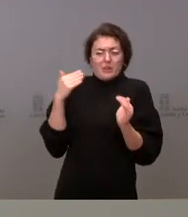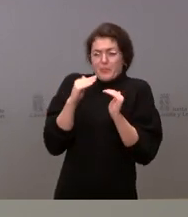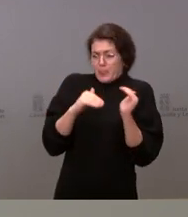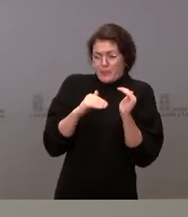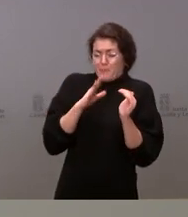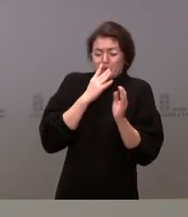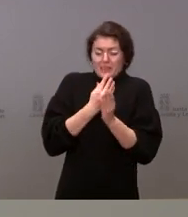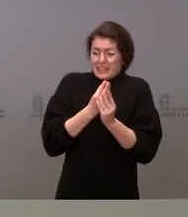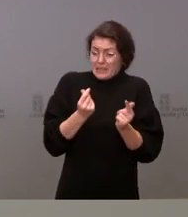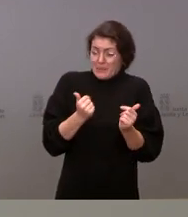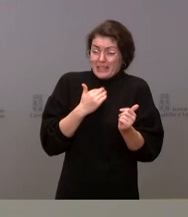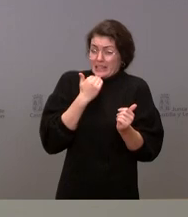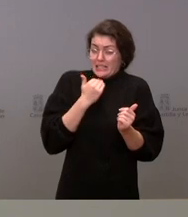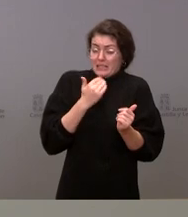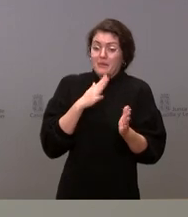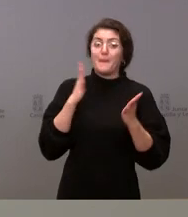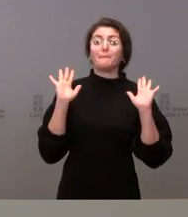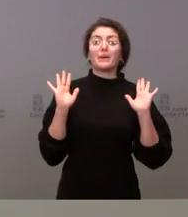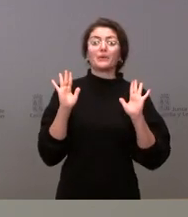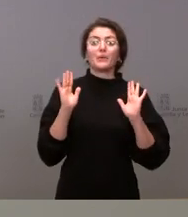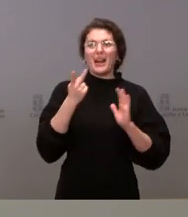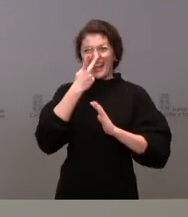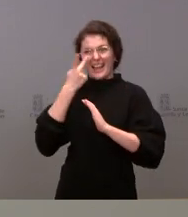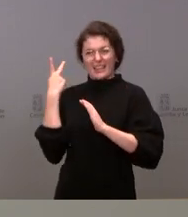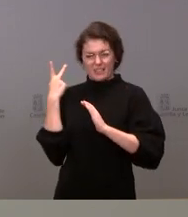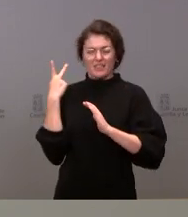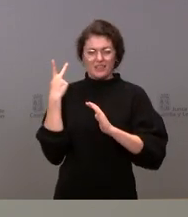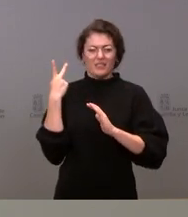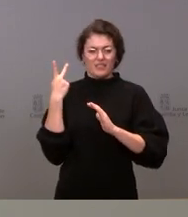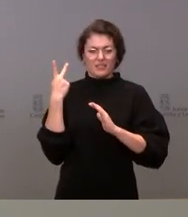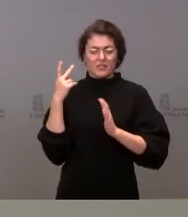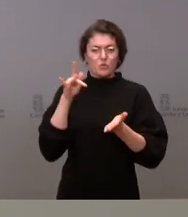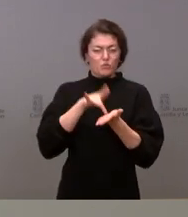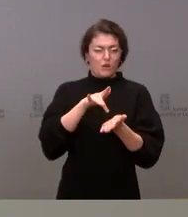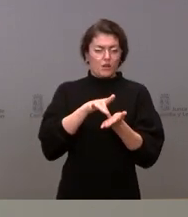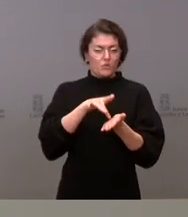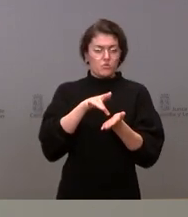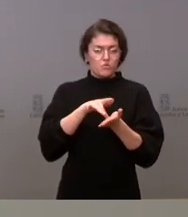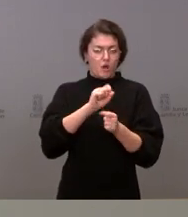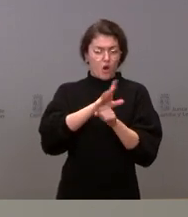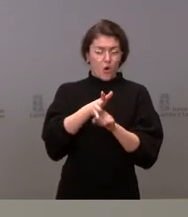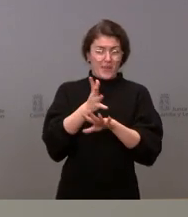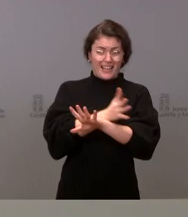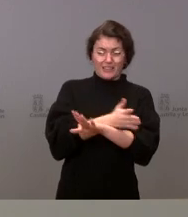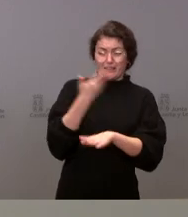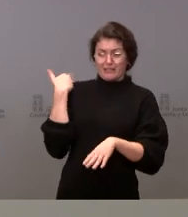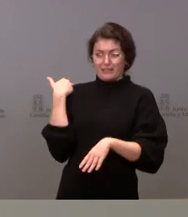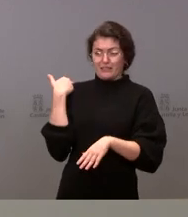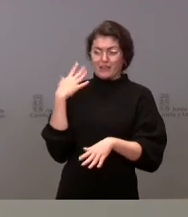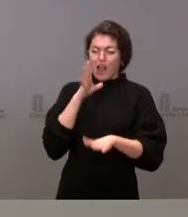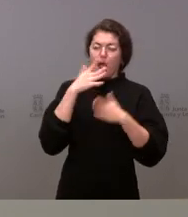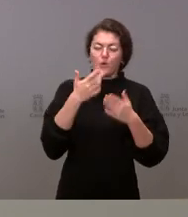desaparecido pero en relación a hace dos años antes de la de la epidemia COVID está más baja por lo tanto